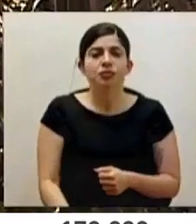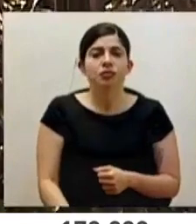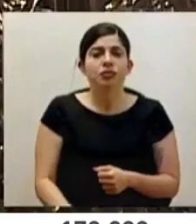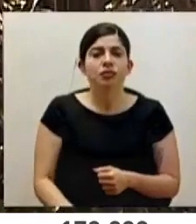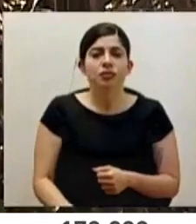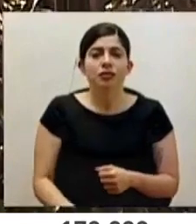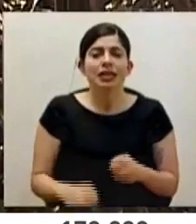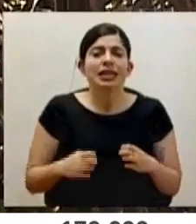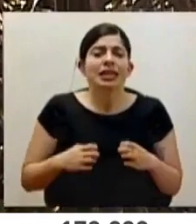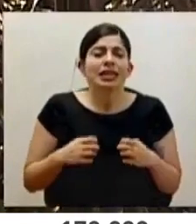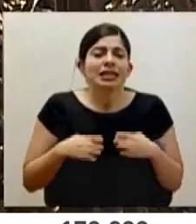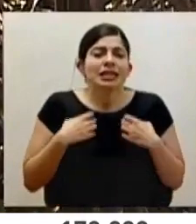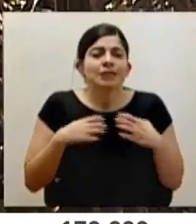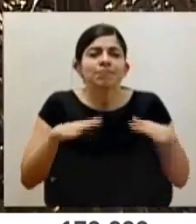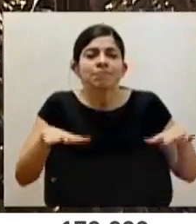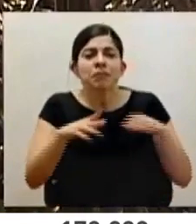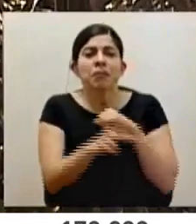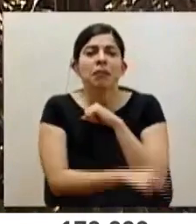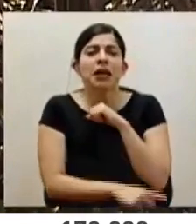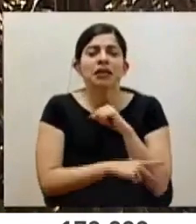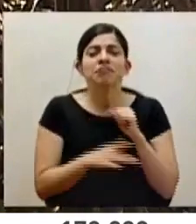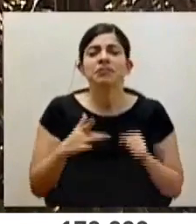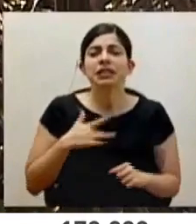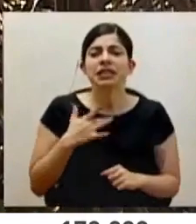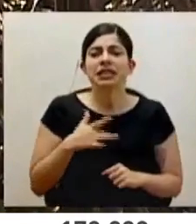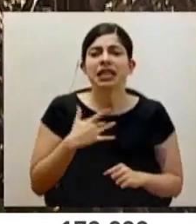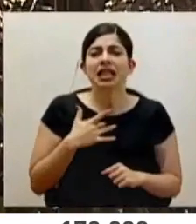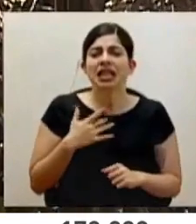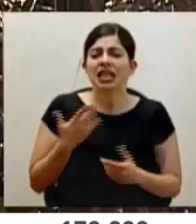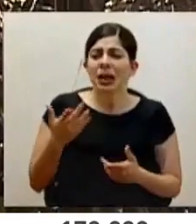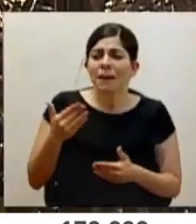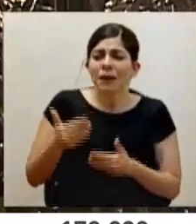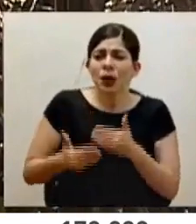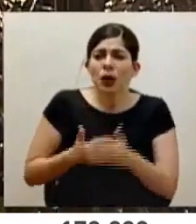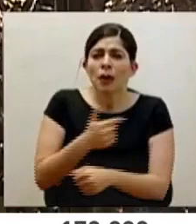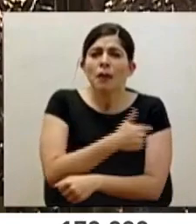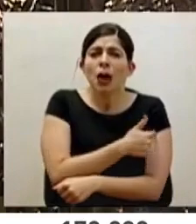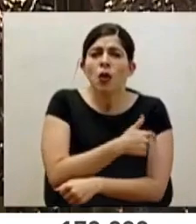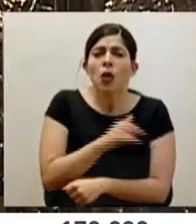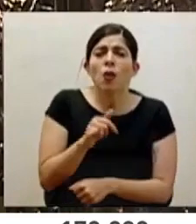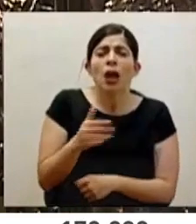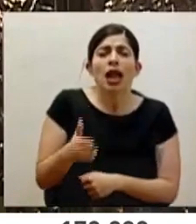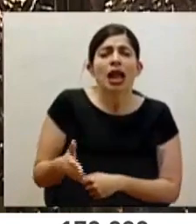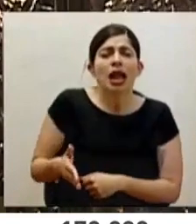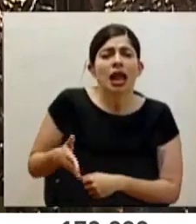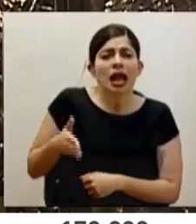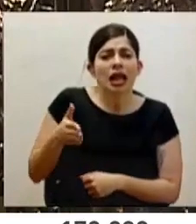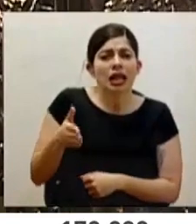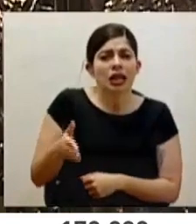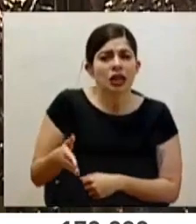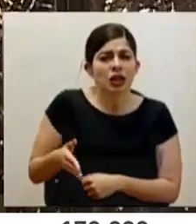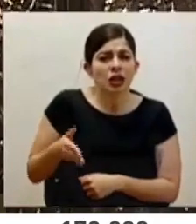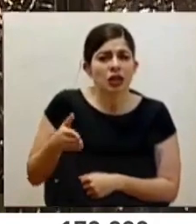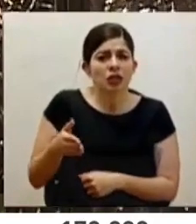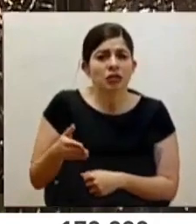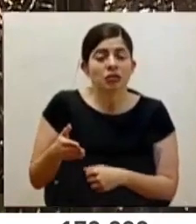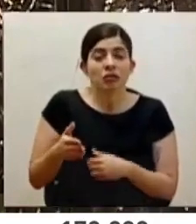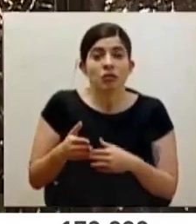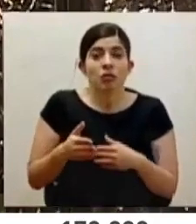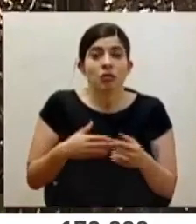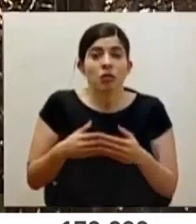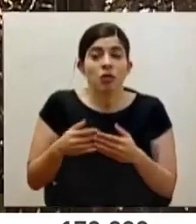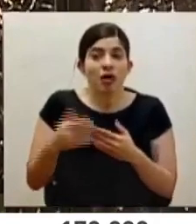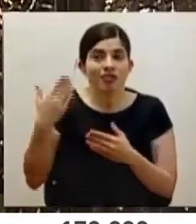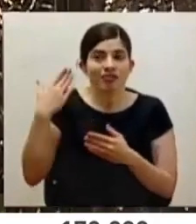existe la sensación en el país de que va muy lento el proceso de vacunación. Independientemente de la abrupta